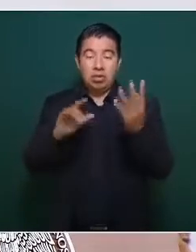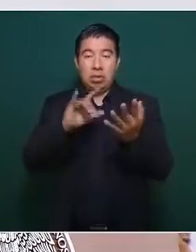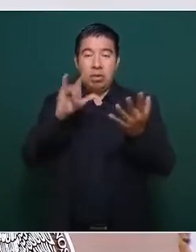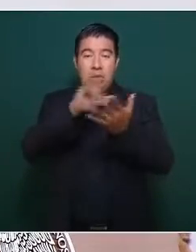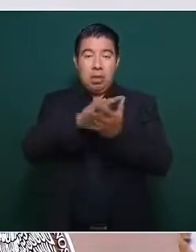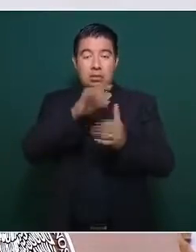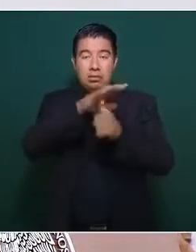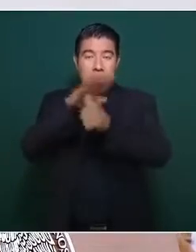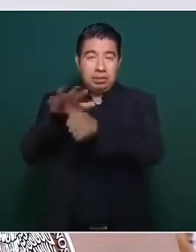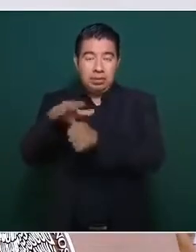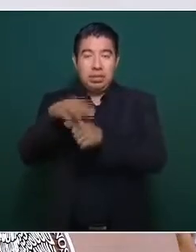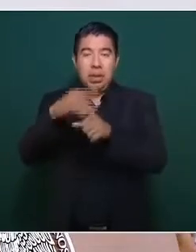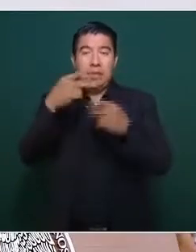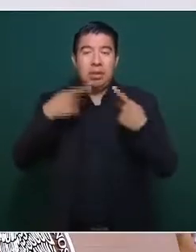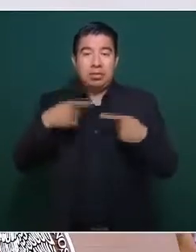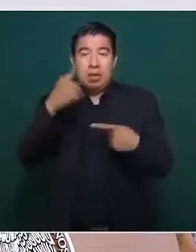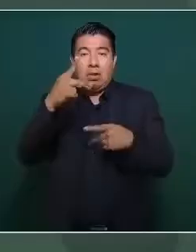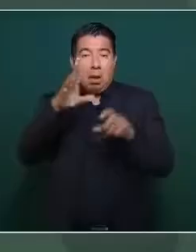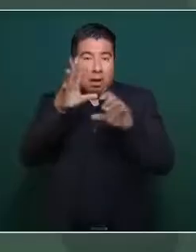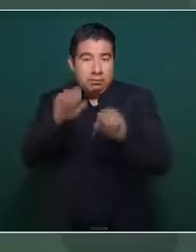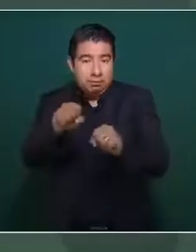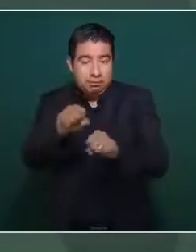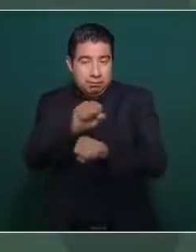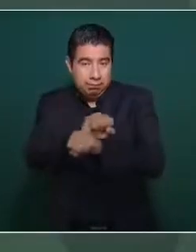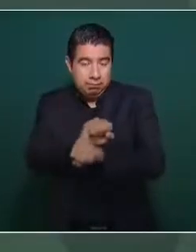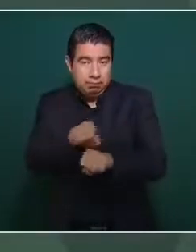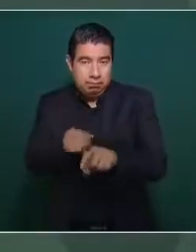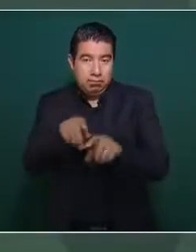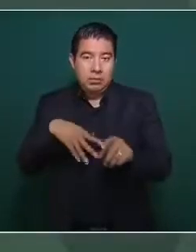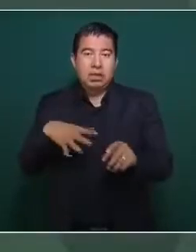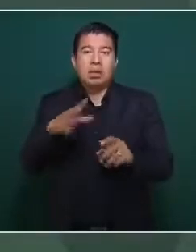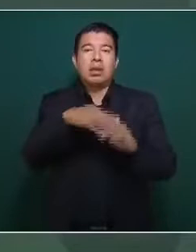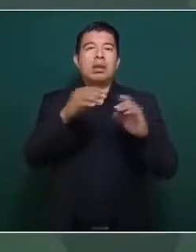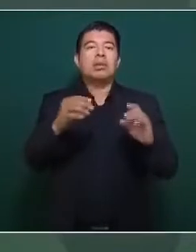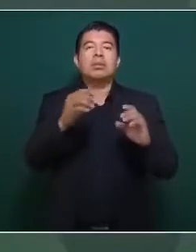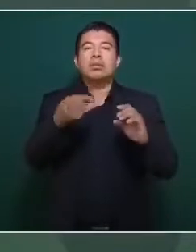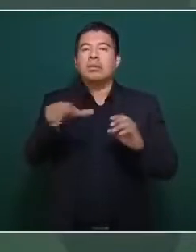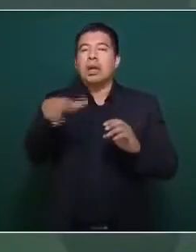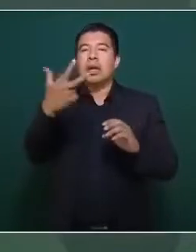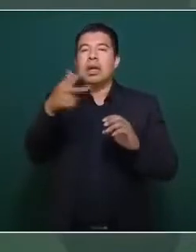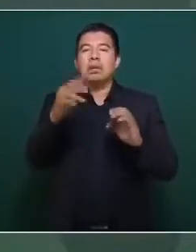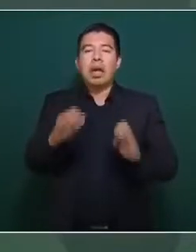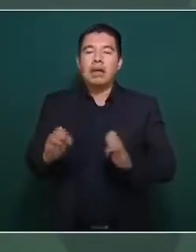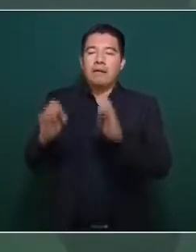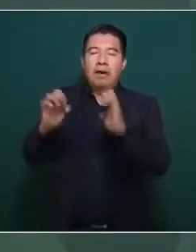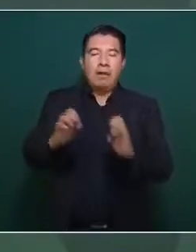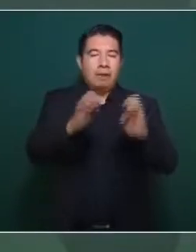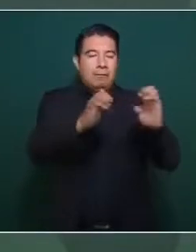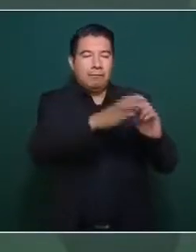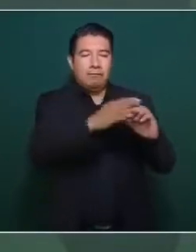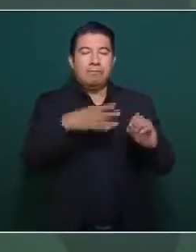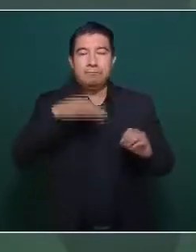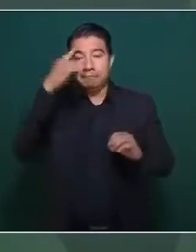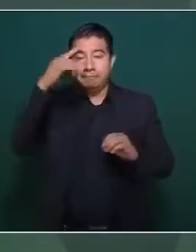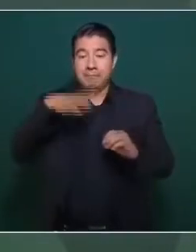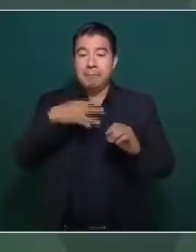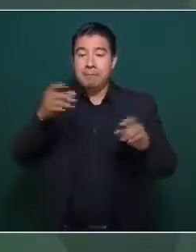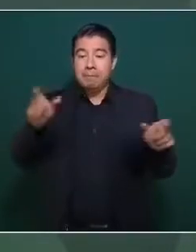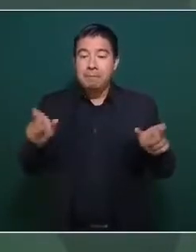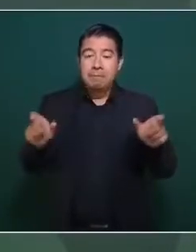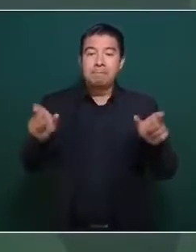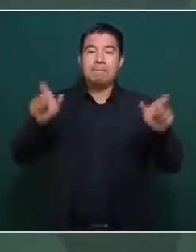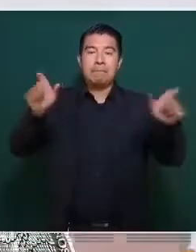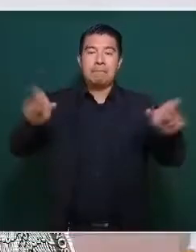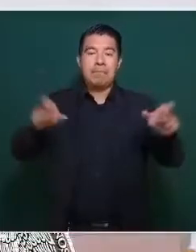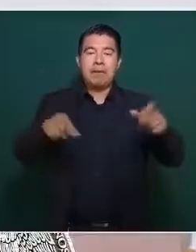a instalaciones estratégicas, aquí el Estado cuenta con tres instalaciones a las cuales se les da seguridad. 12